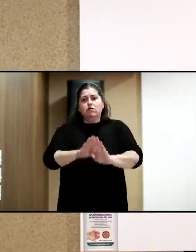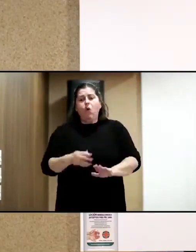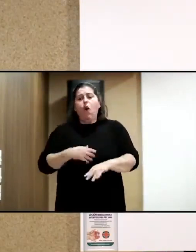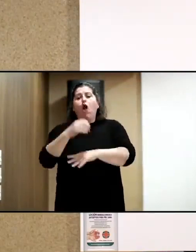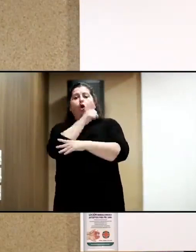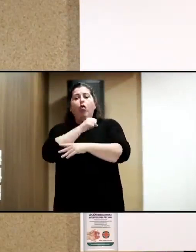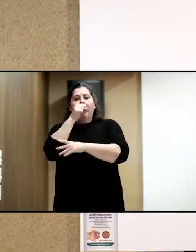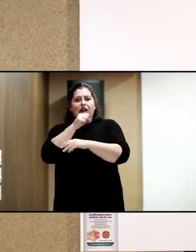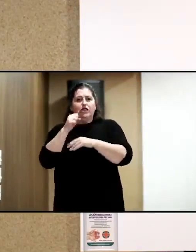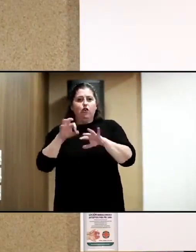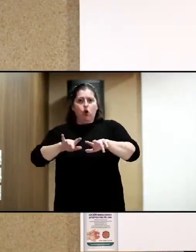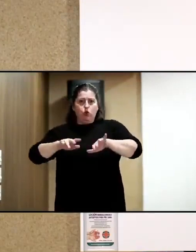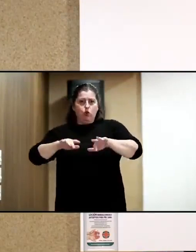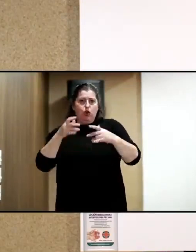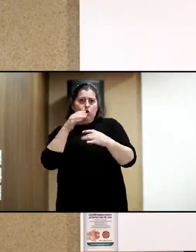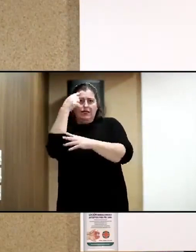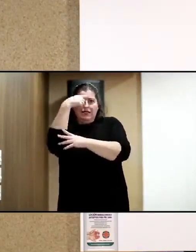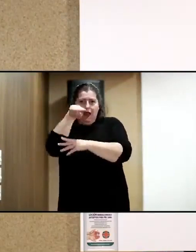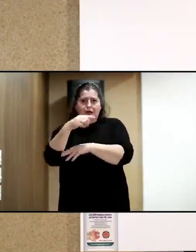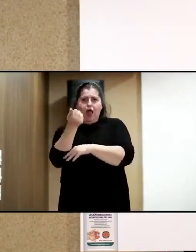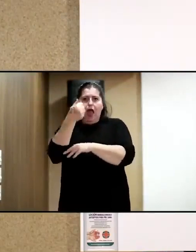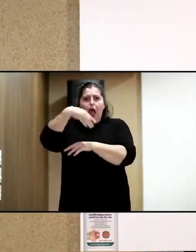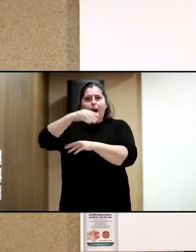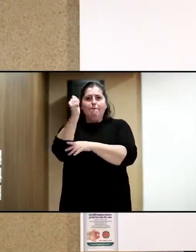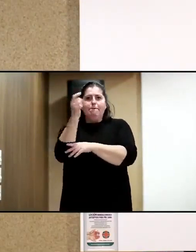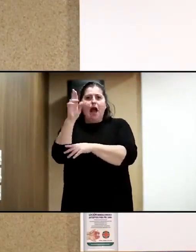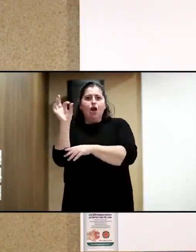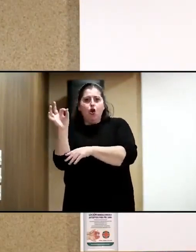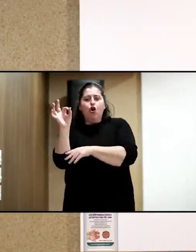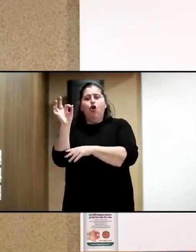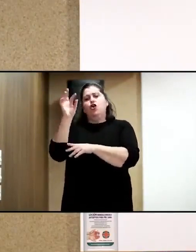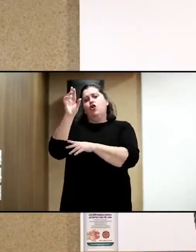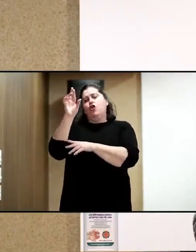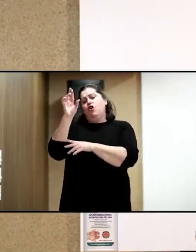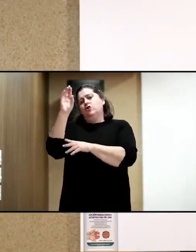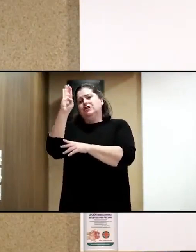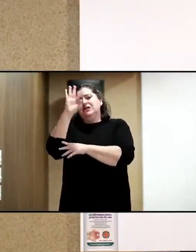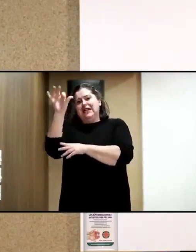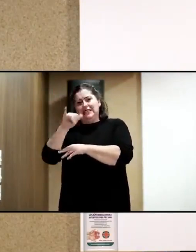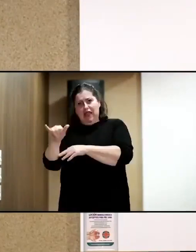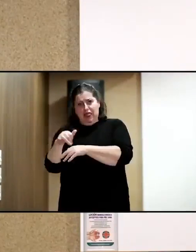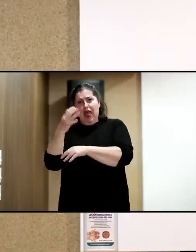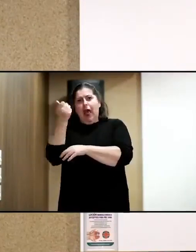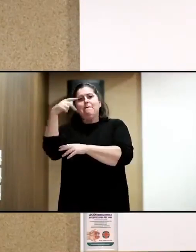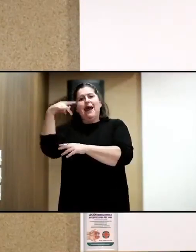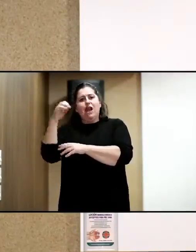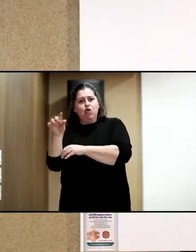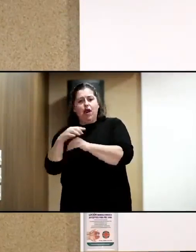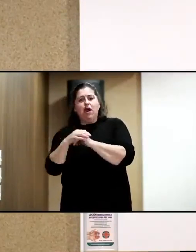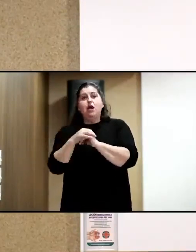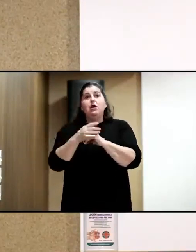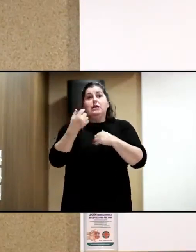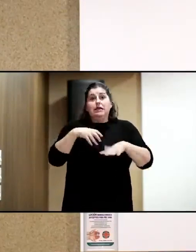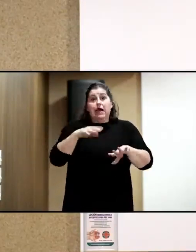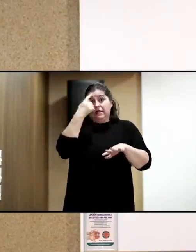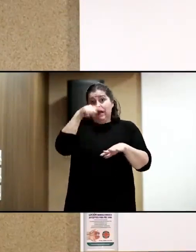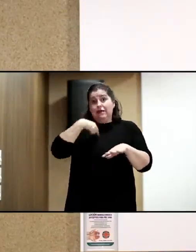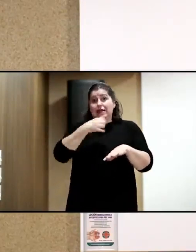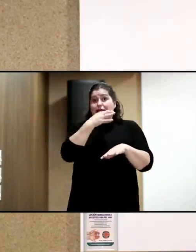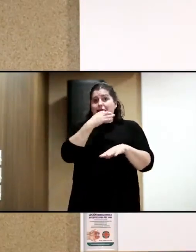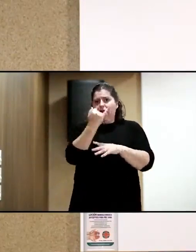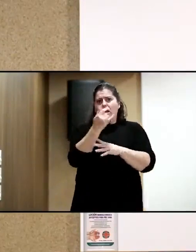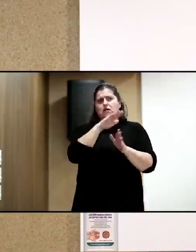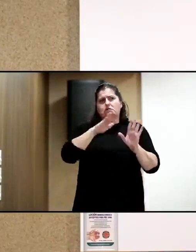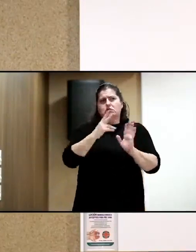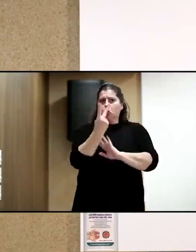concierto en acústico de, como sabéis, de Amparo Sánchez, ¿no? De la vocalista de Amparanoia. Dentro de todas estas presentaciones, como decía, esta tarde tenemos un par de